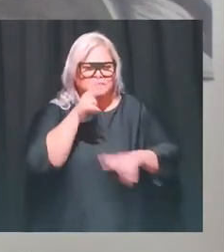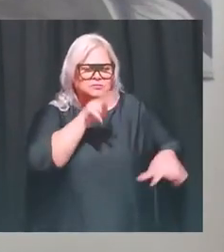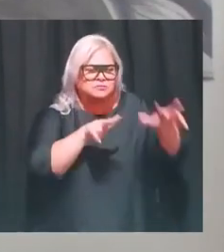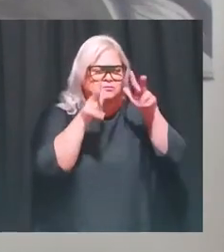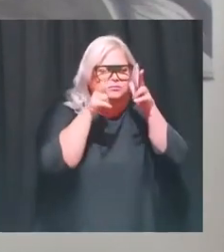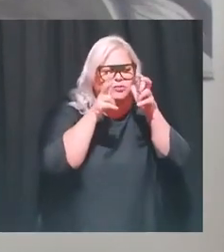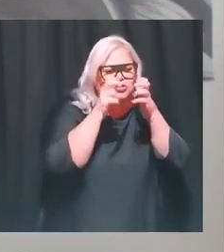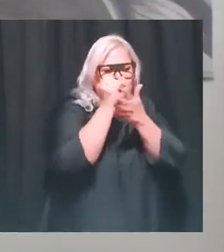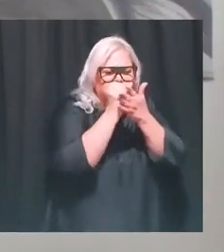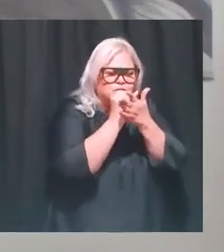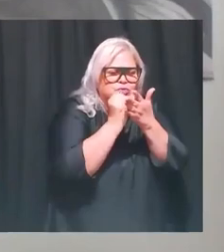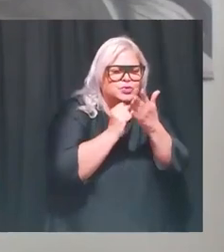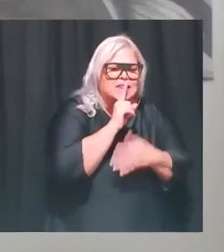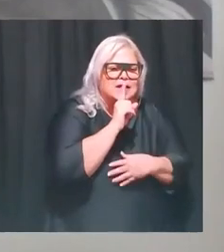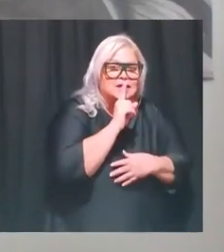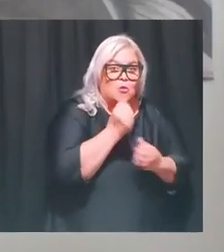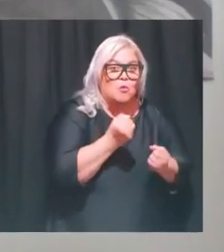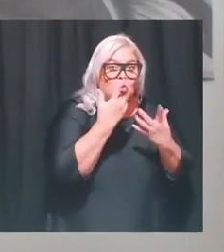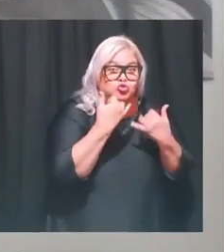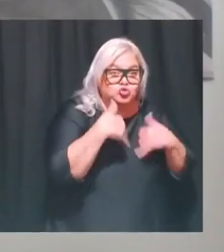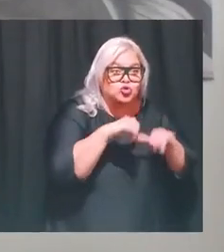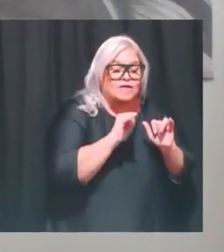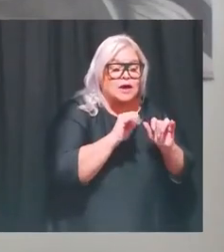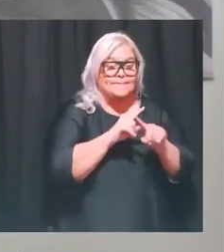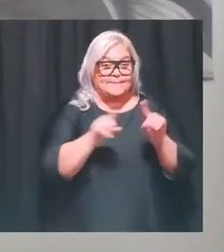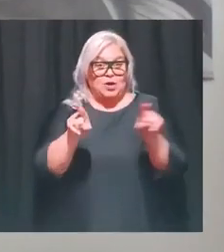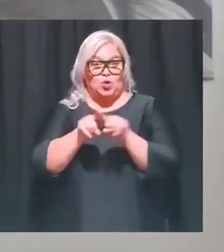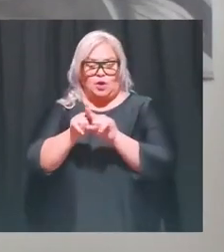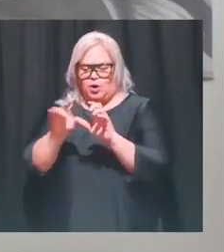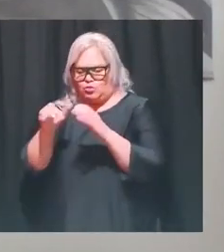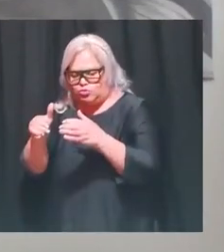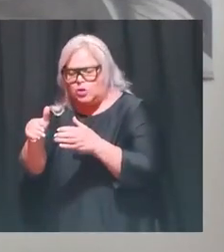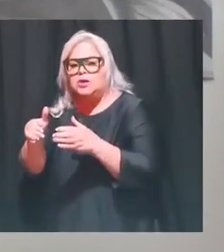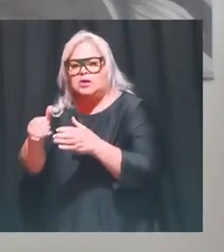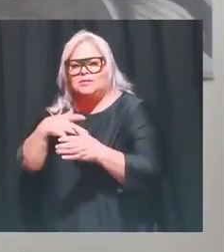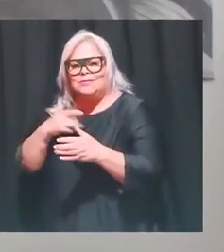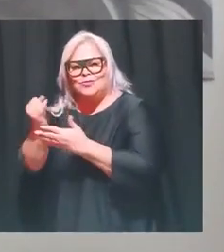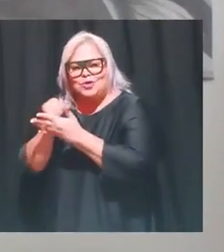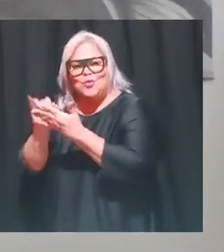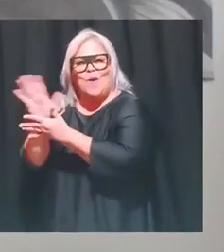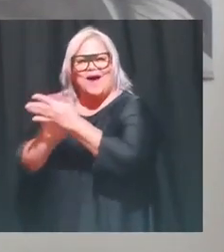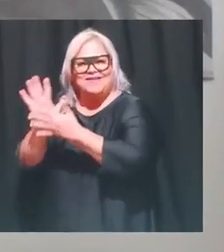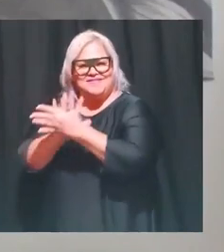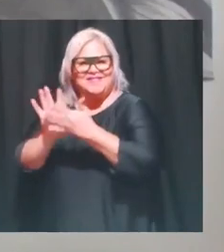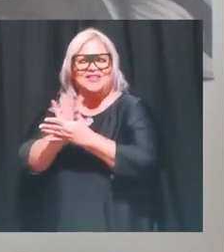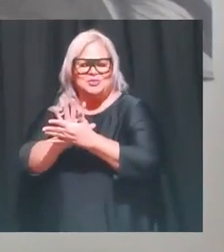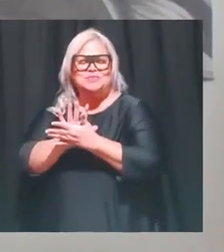dibujo realista muchísimo, pero también tengo una práctica de dibujar abstracto.